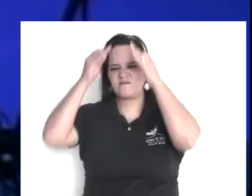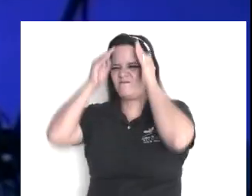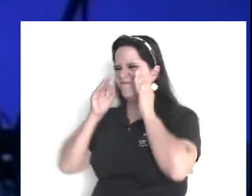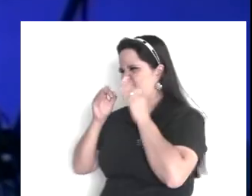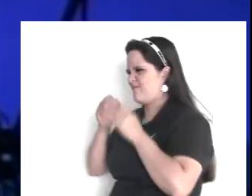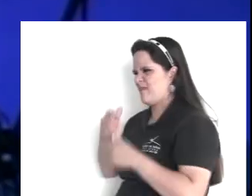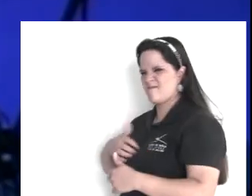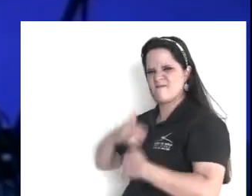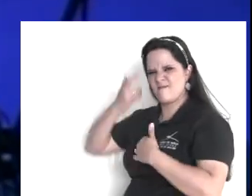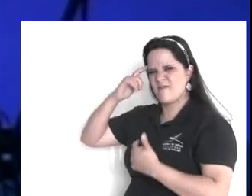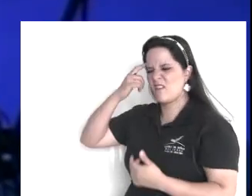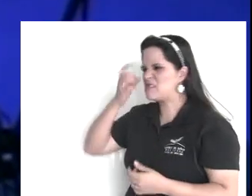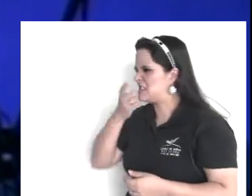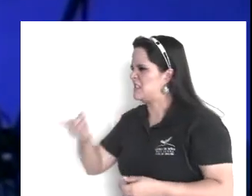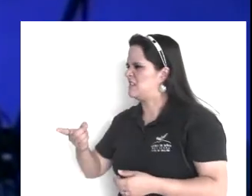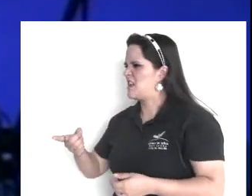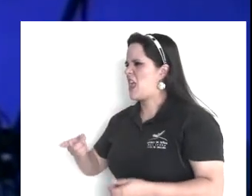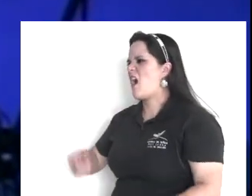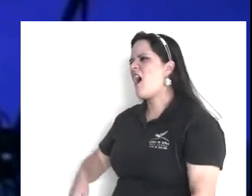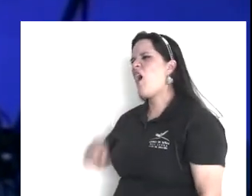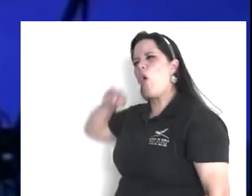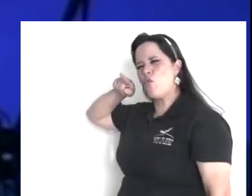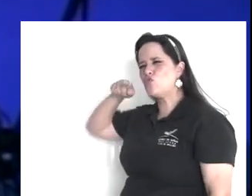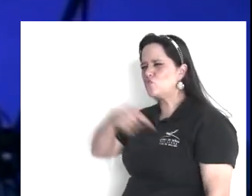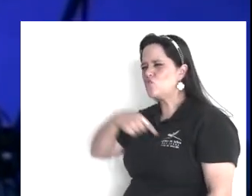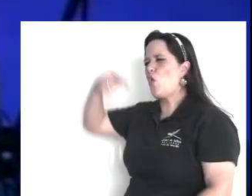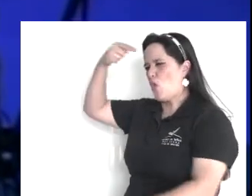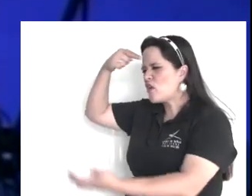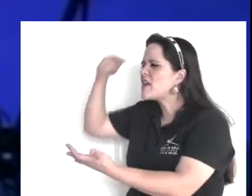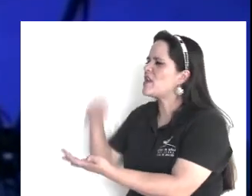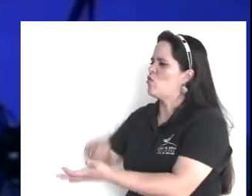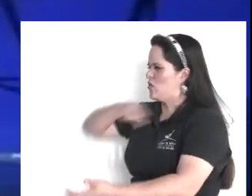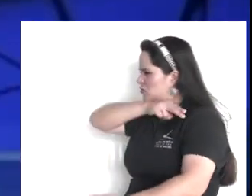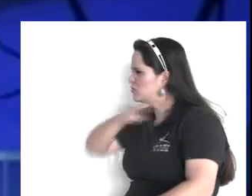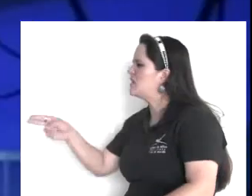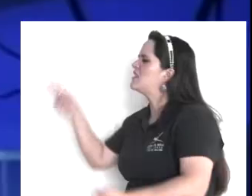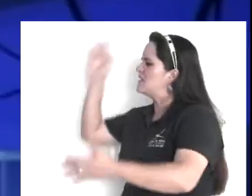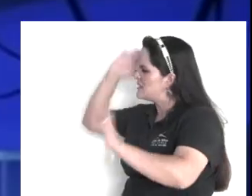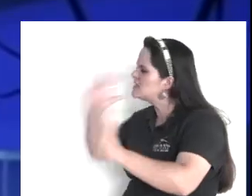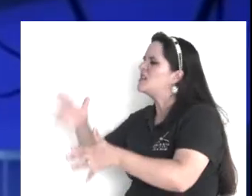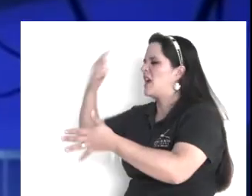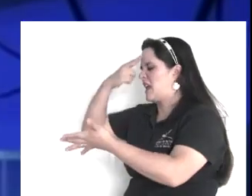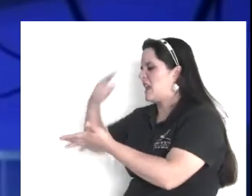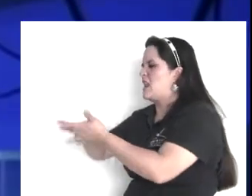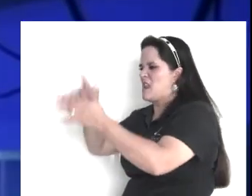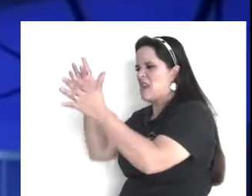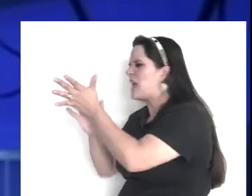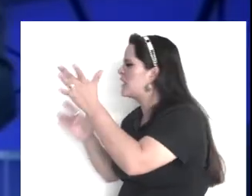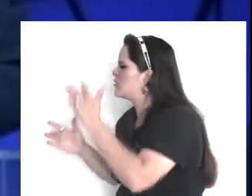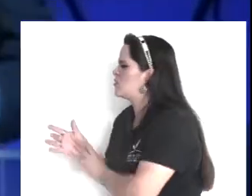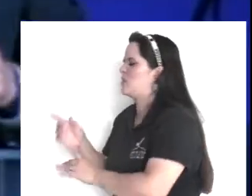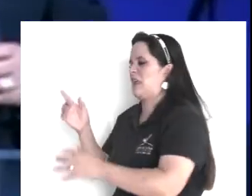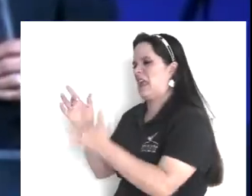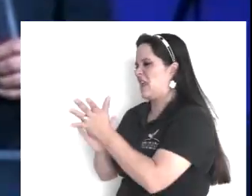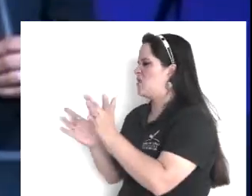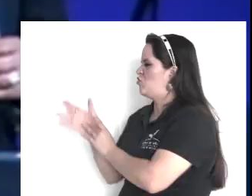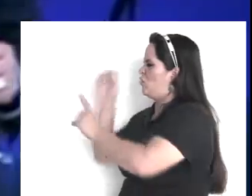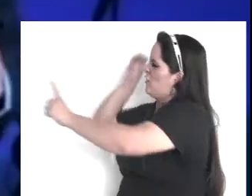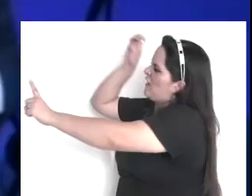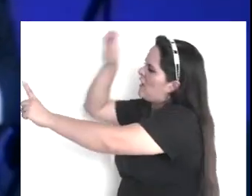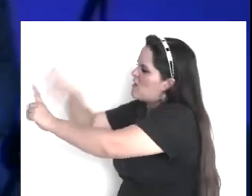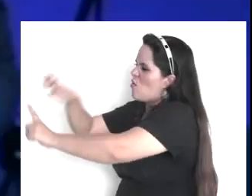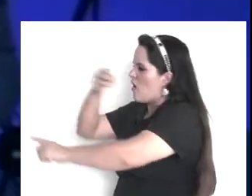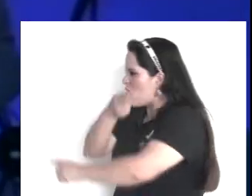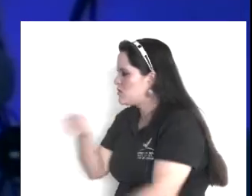sido engañados, fíjate, tenían a Jesús, como un engañador, pregunta, ¿era engañador? ¿de dónde sacó? ¿de dónde